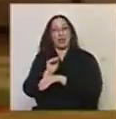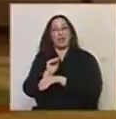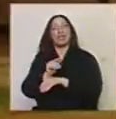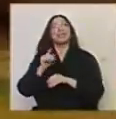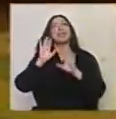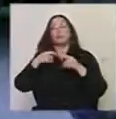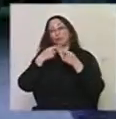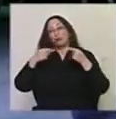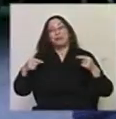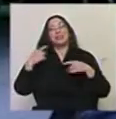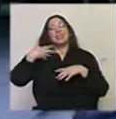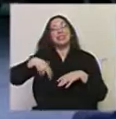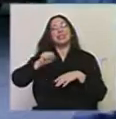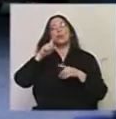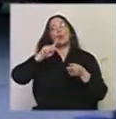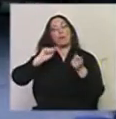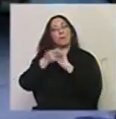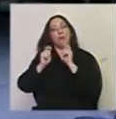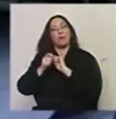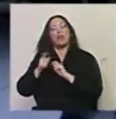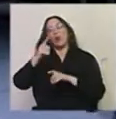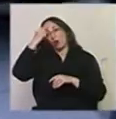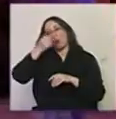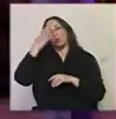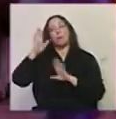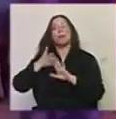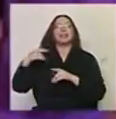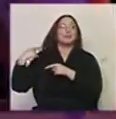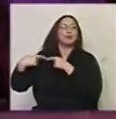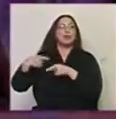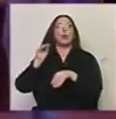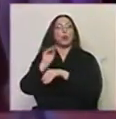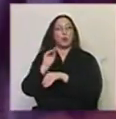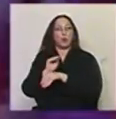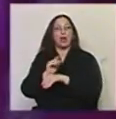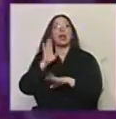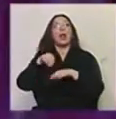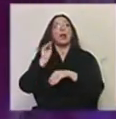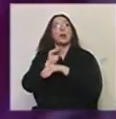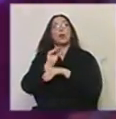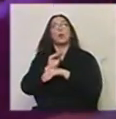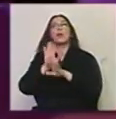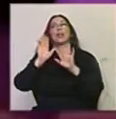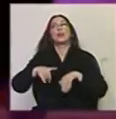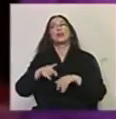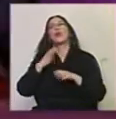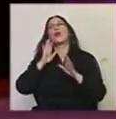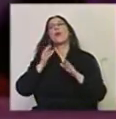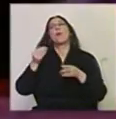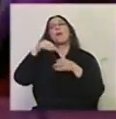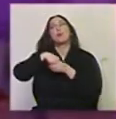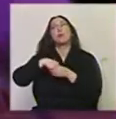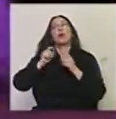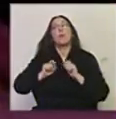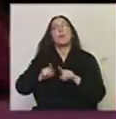otras cosas, eso ha llevado a una modificación del concepto más tradicional de cultura. La cultura son ámbitos cada vez más reivindicados como propios